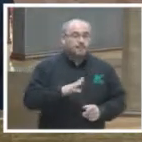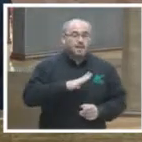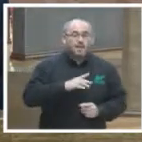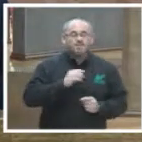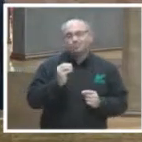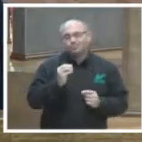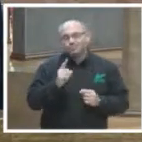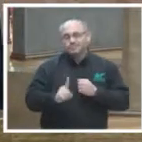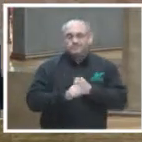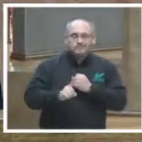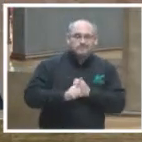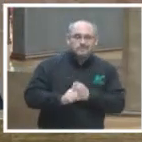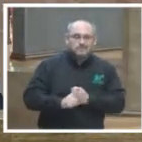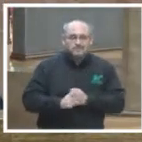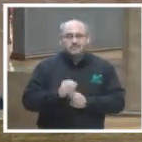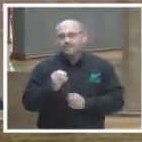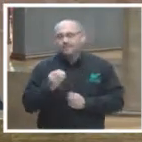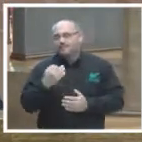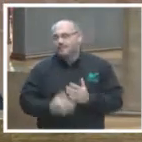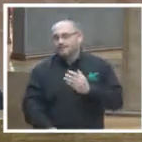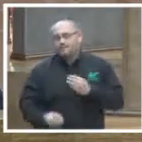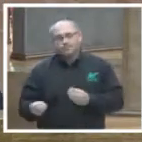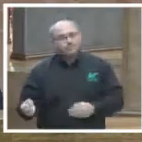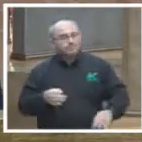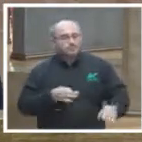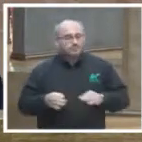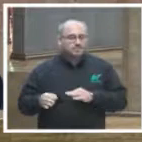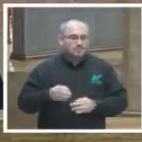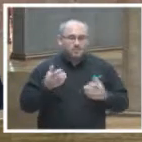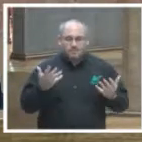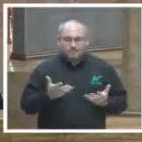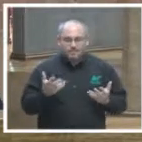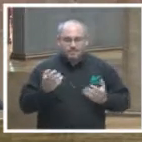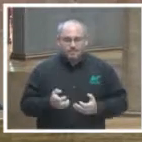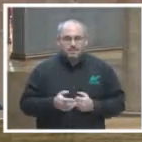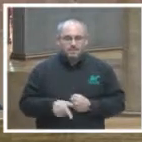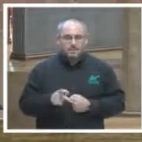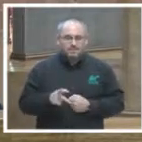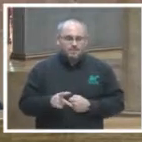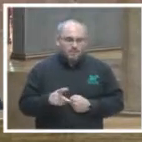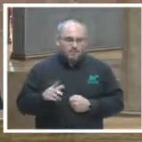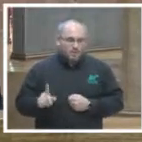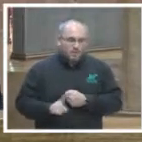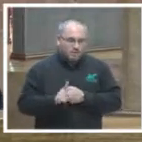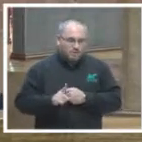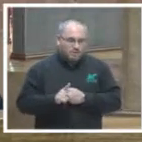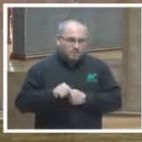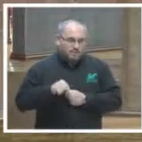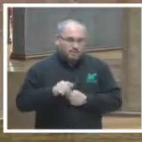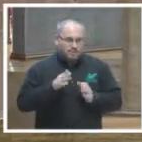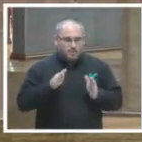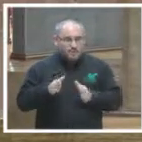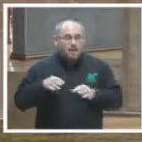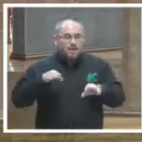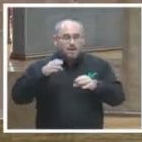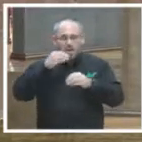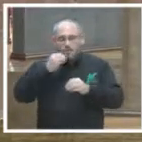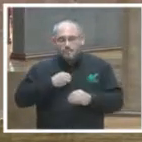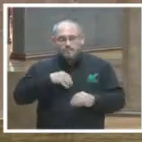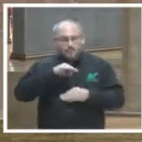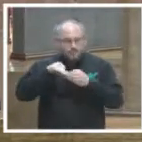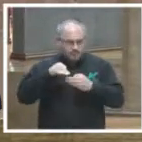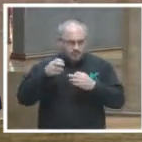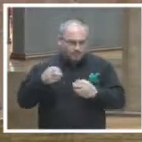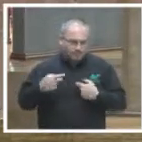limitaciones y falta mucho trabajo por hacer pero estamos seguros que con la participación ciudadana y el compromiso del tribunal